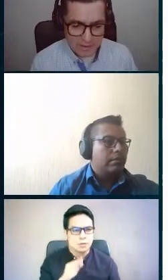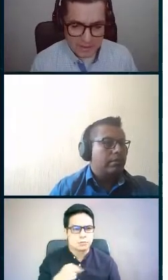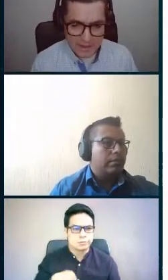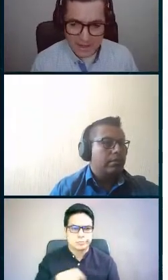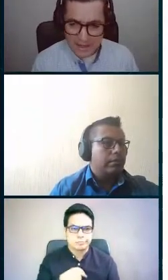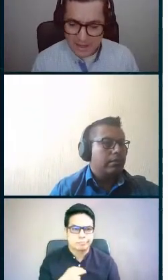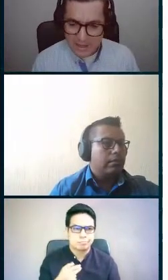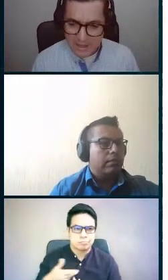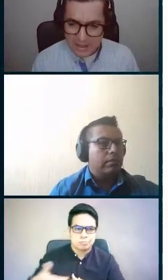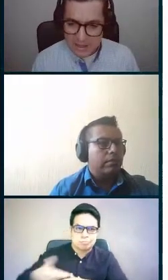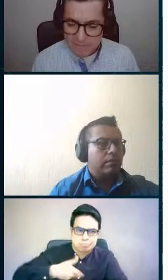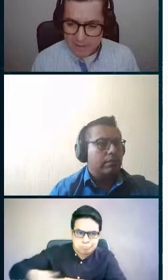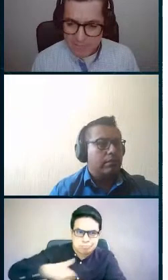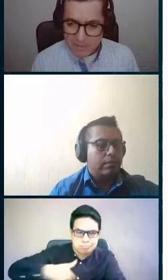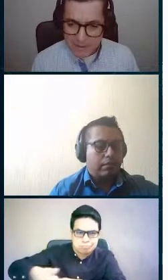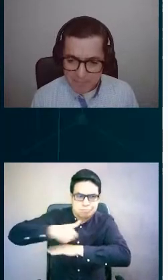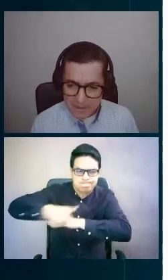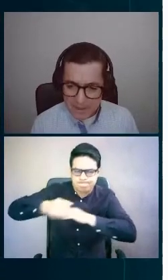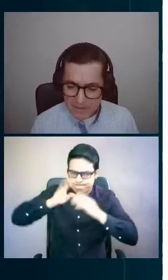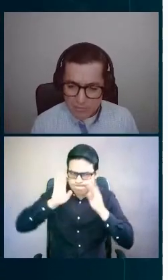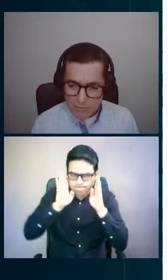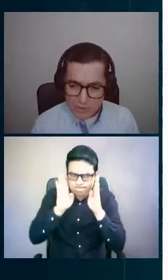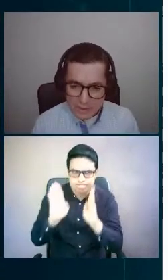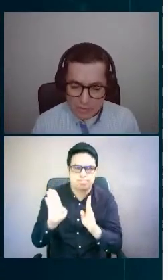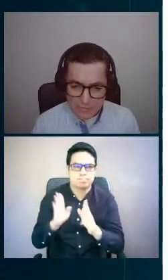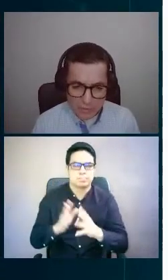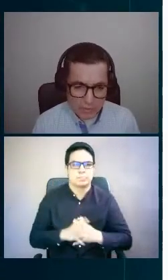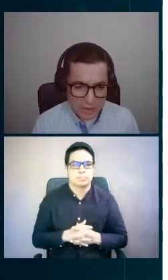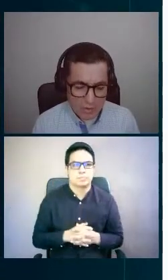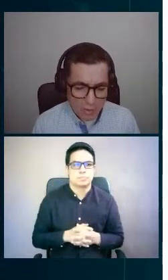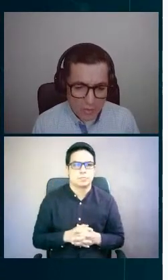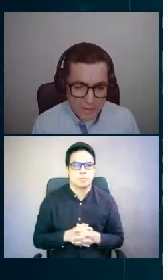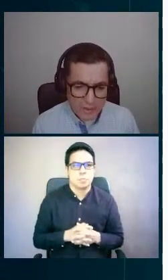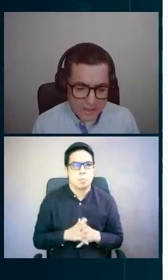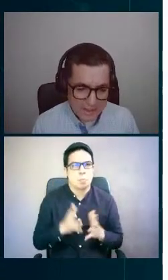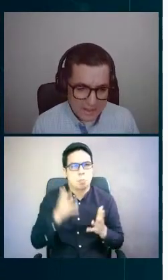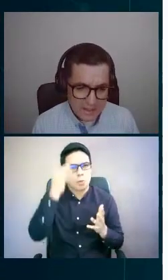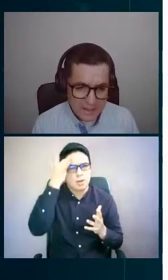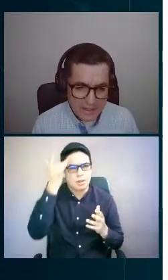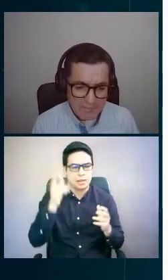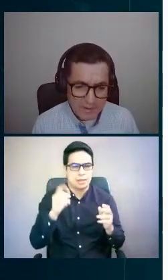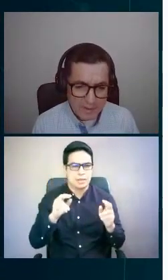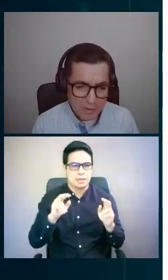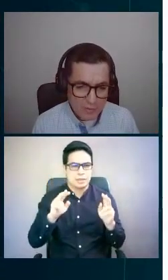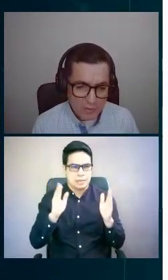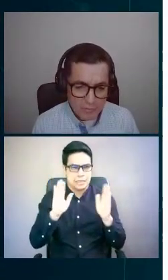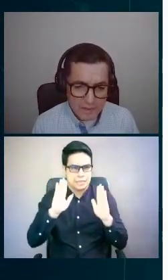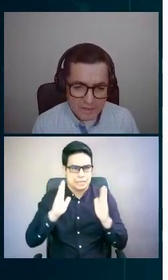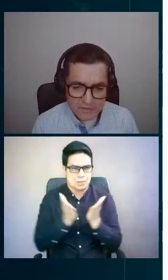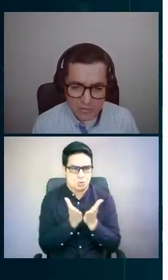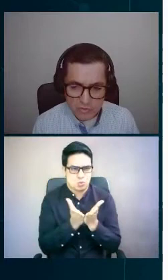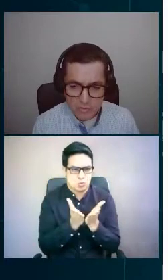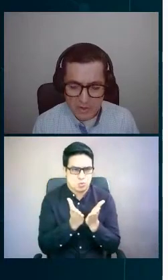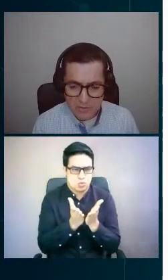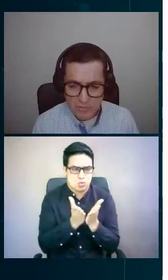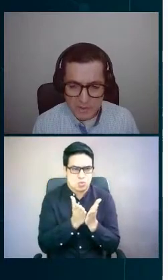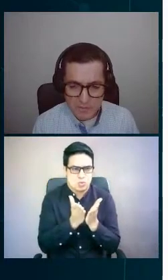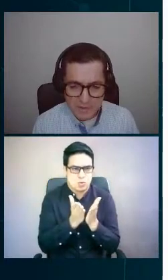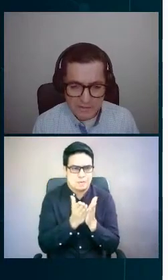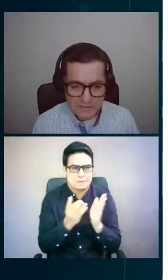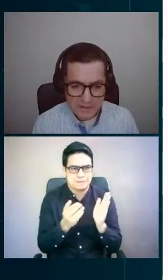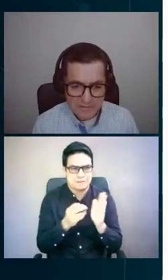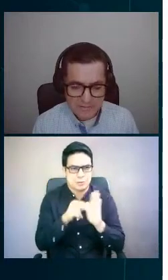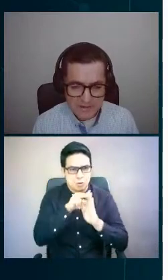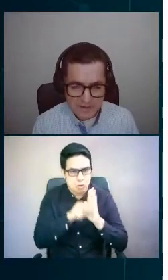hicieron para el estudio regulatorio que cubre el periodo de 2018 a